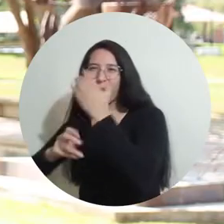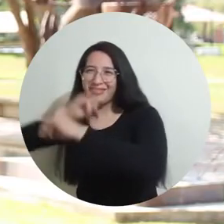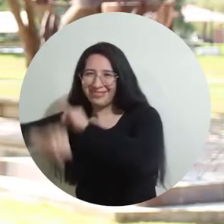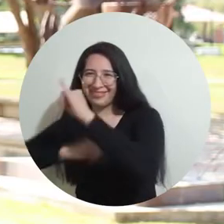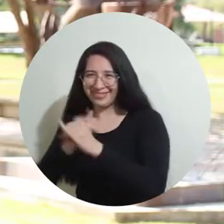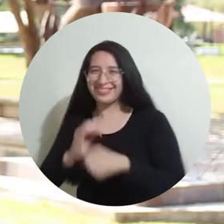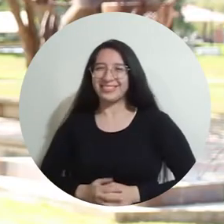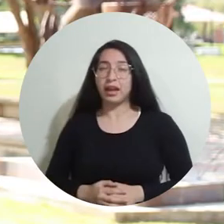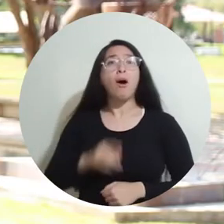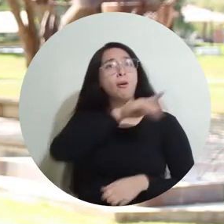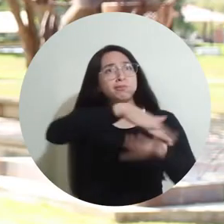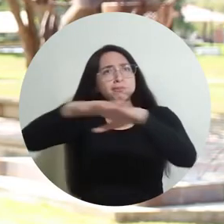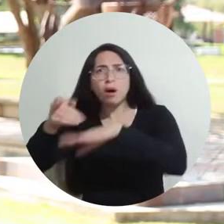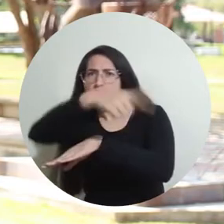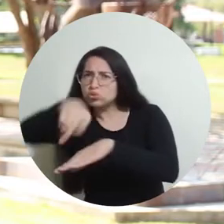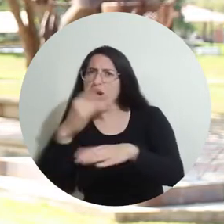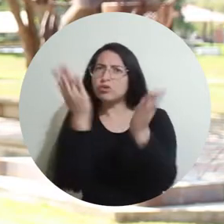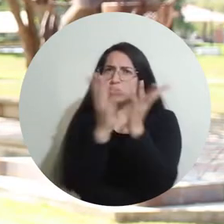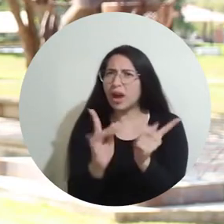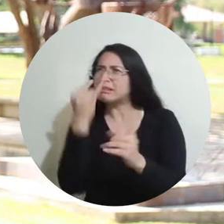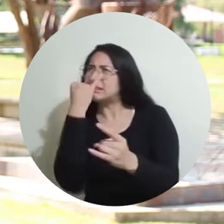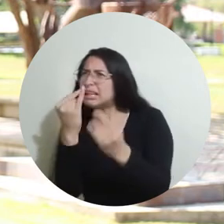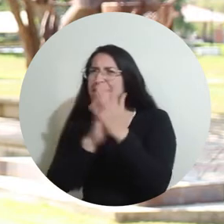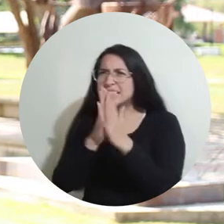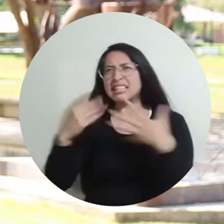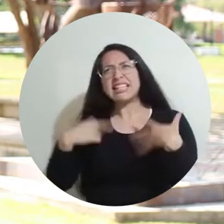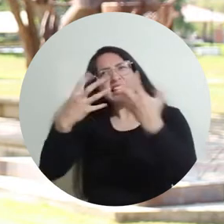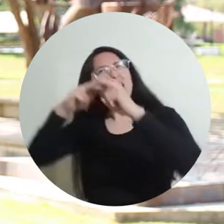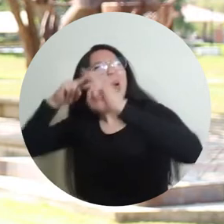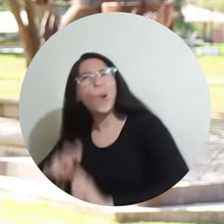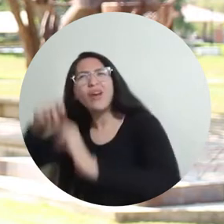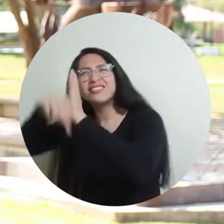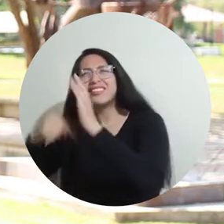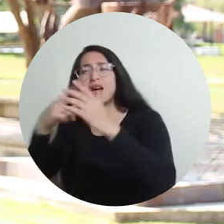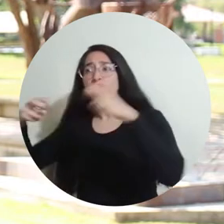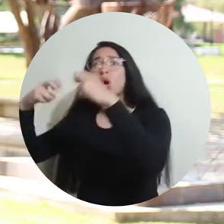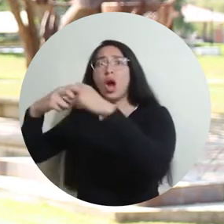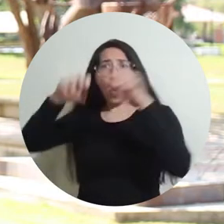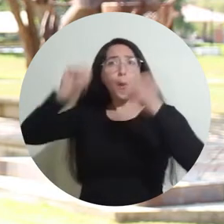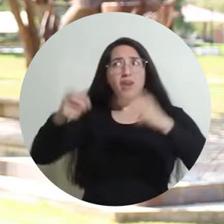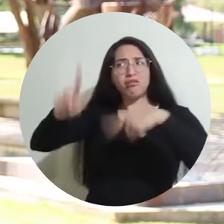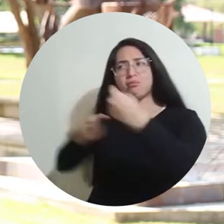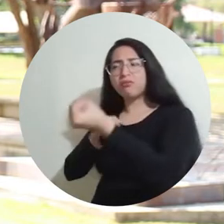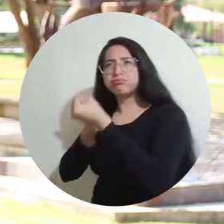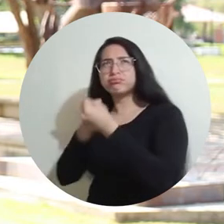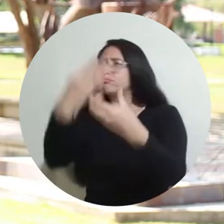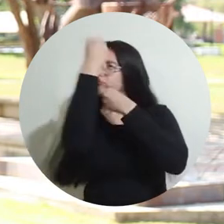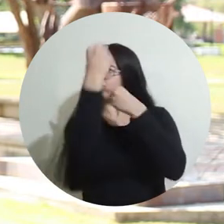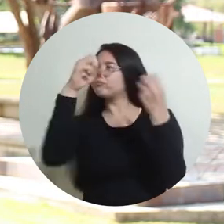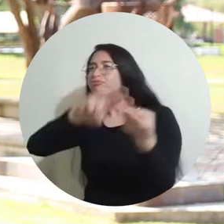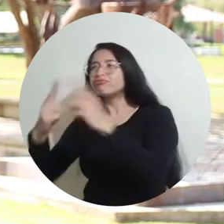a brindarle a nuestros estudiantes que estén interesados en hacer investigaciones de altas energías, la posibilidad de colaborar con estos científicos